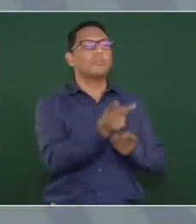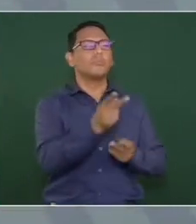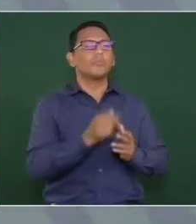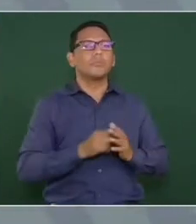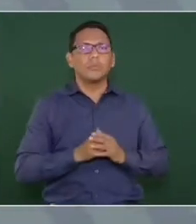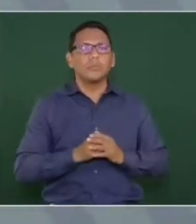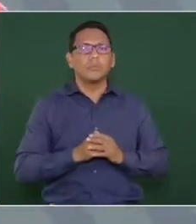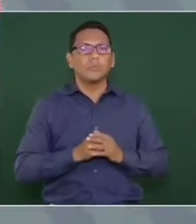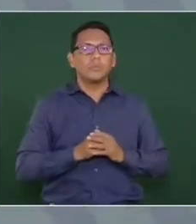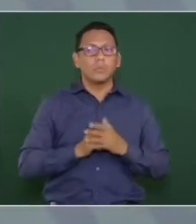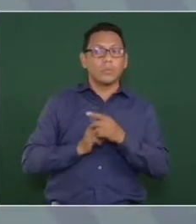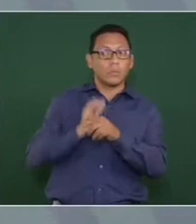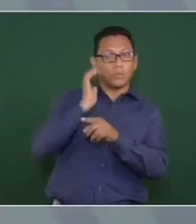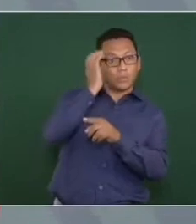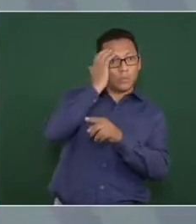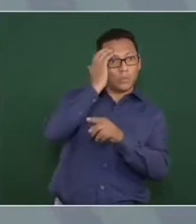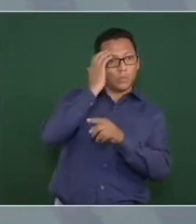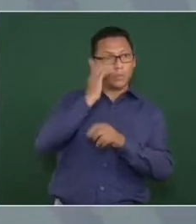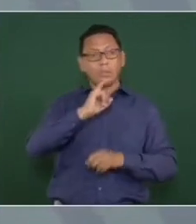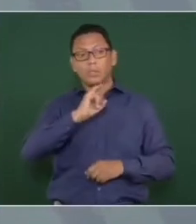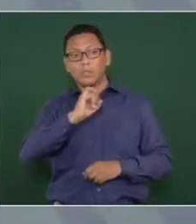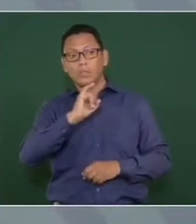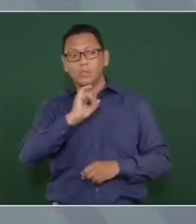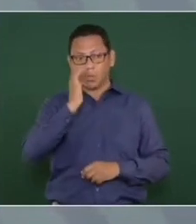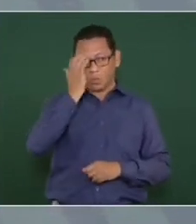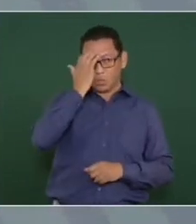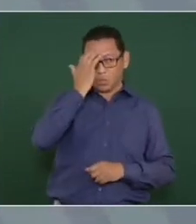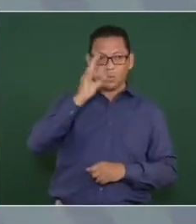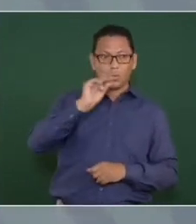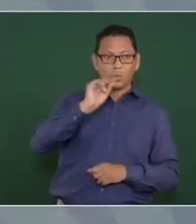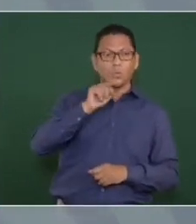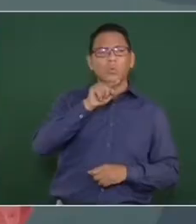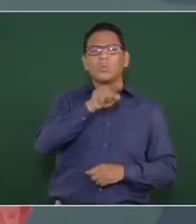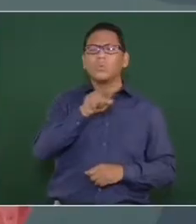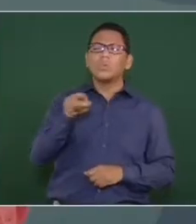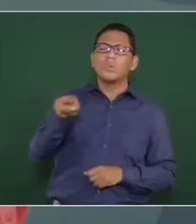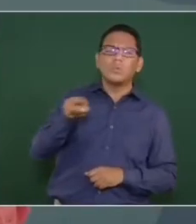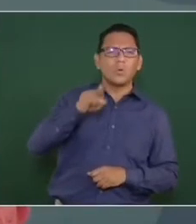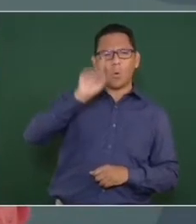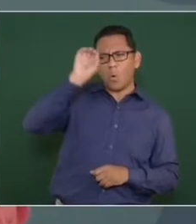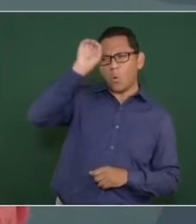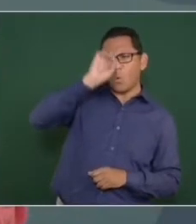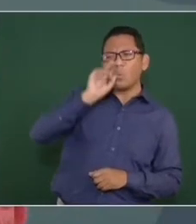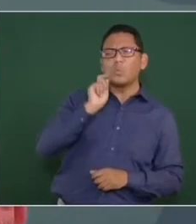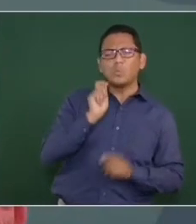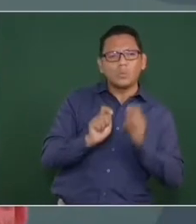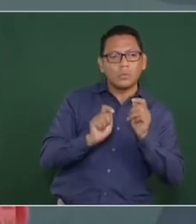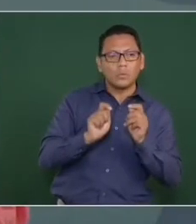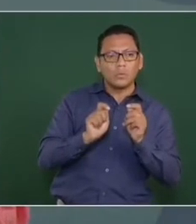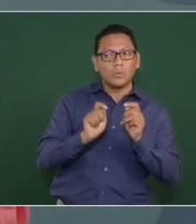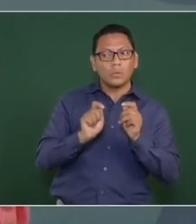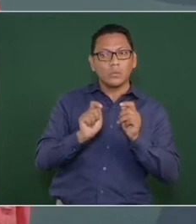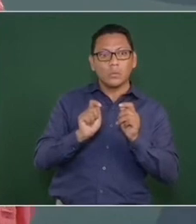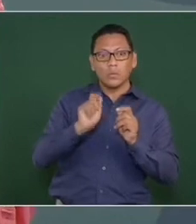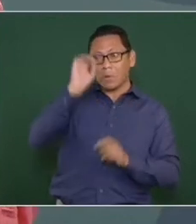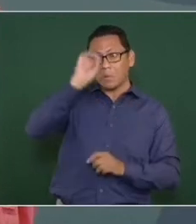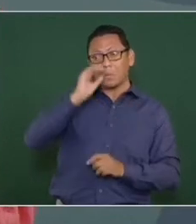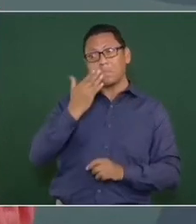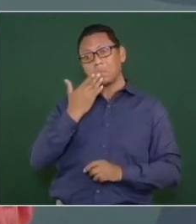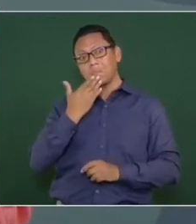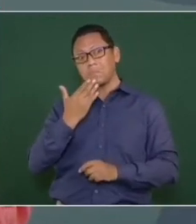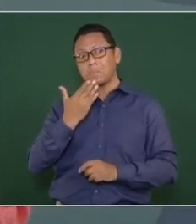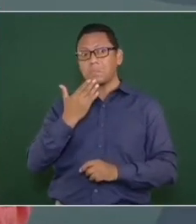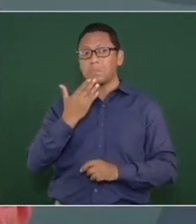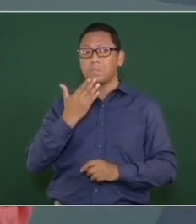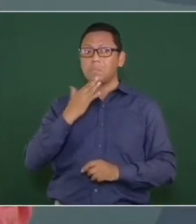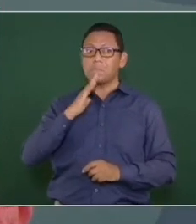preguntas es ¿lo conoces, no lo conoces, qué opinión tienes, buena, mala,